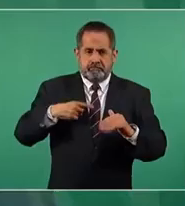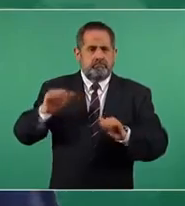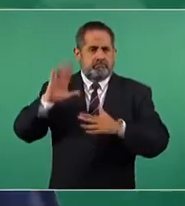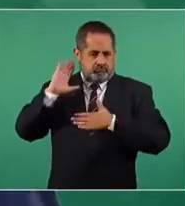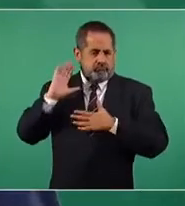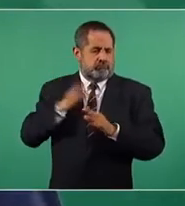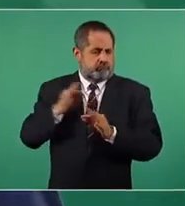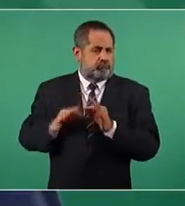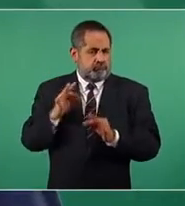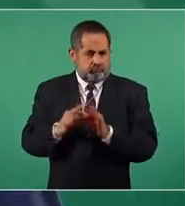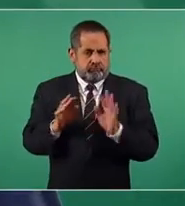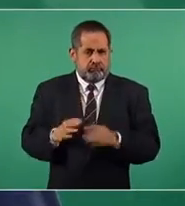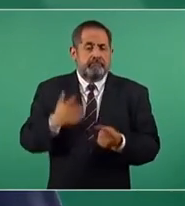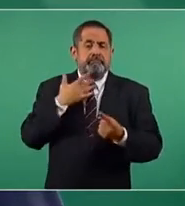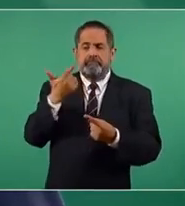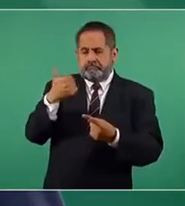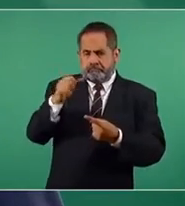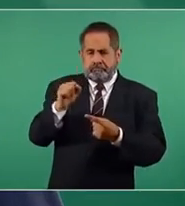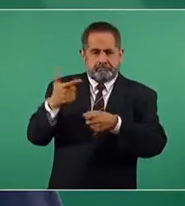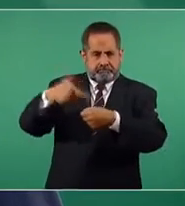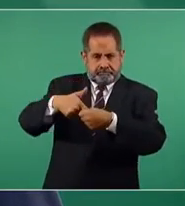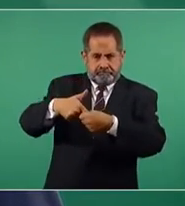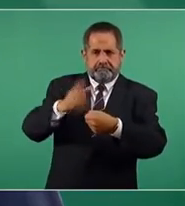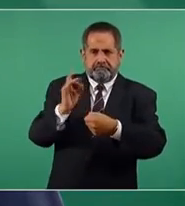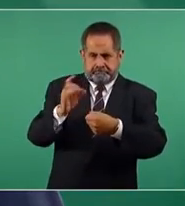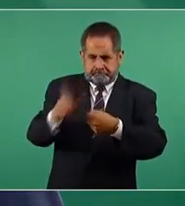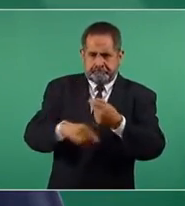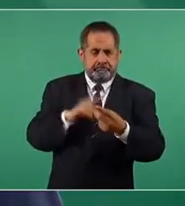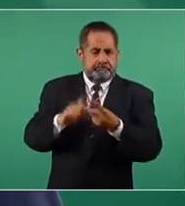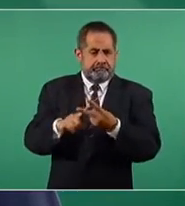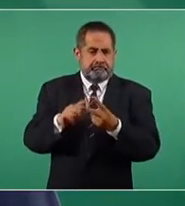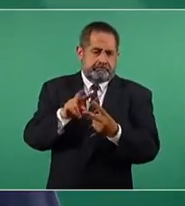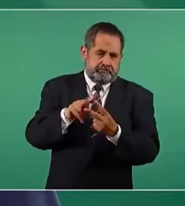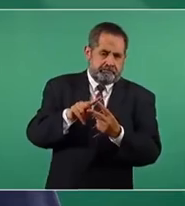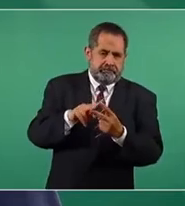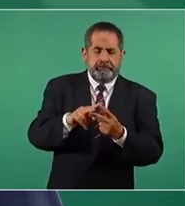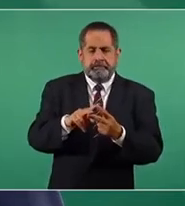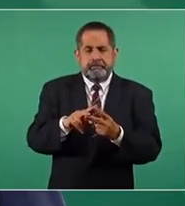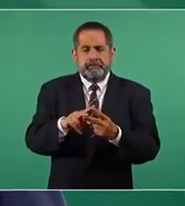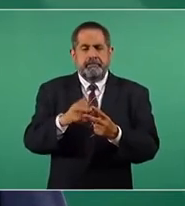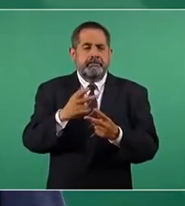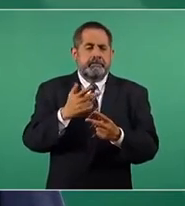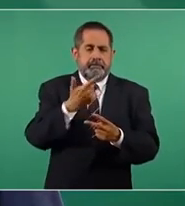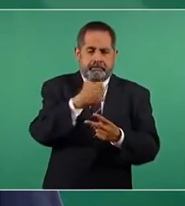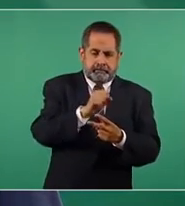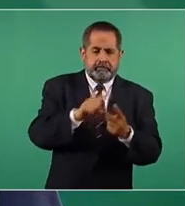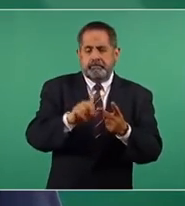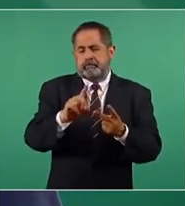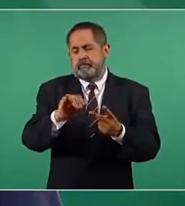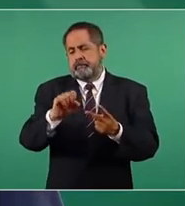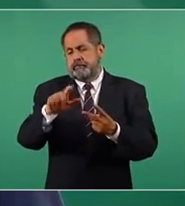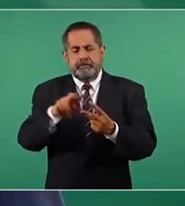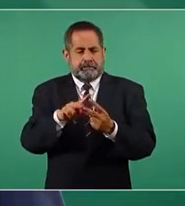cumplido en gasolina, en las dos gasolinas,